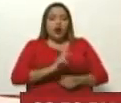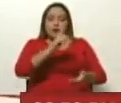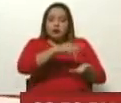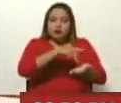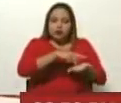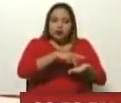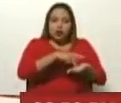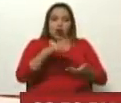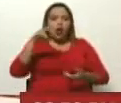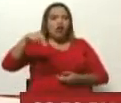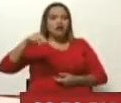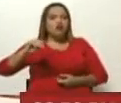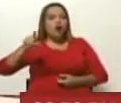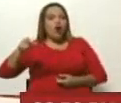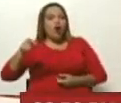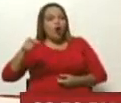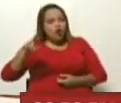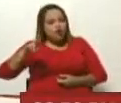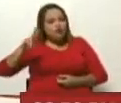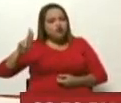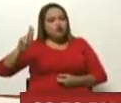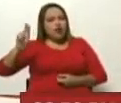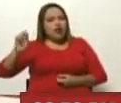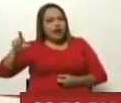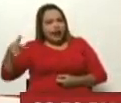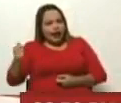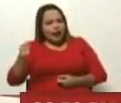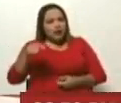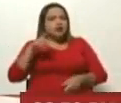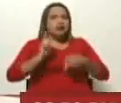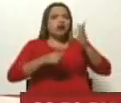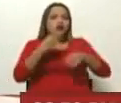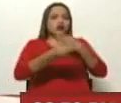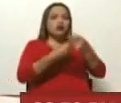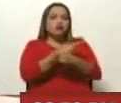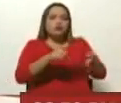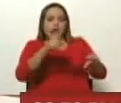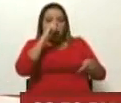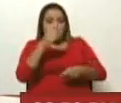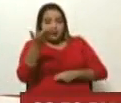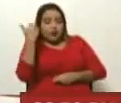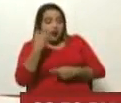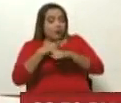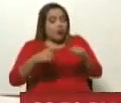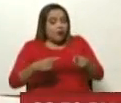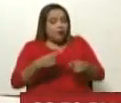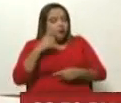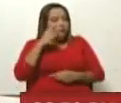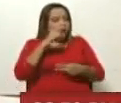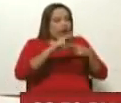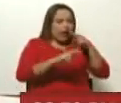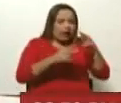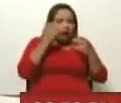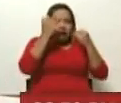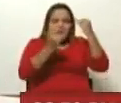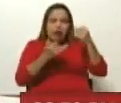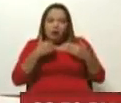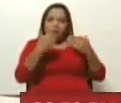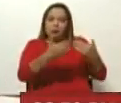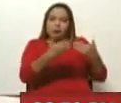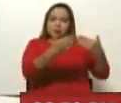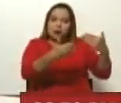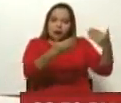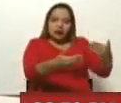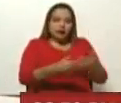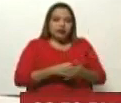Ya estamos hablando de algo que se hizo público el año pasado, pero ya veíamos iniciativas parciales anteriores. Y